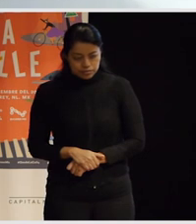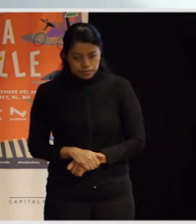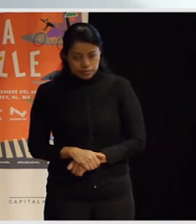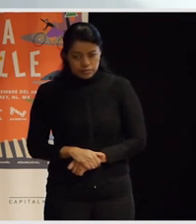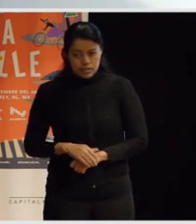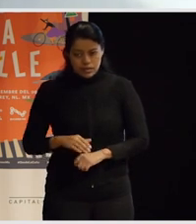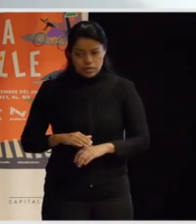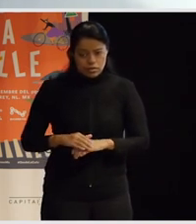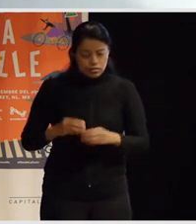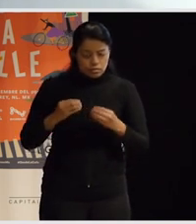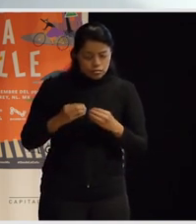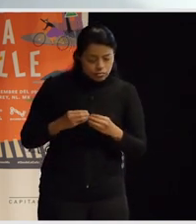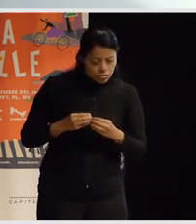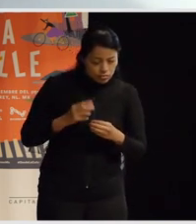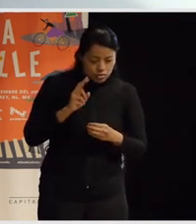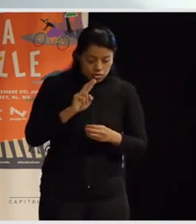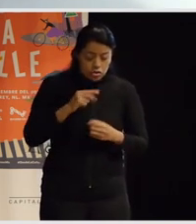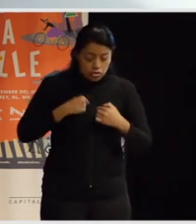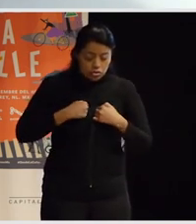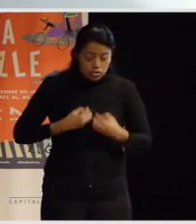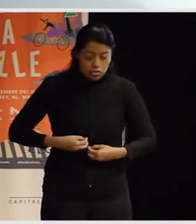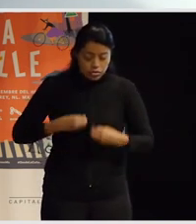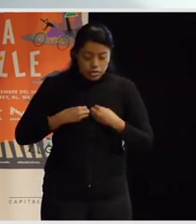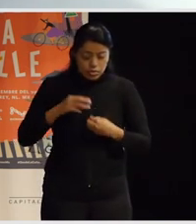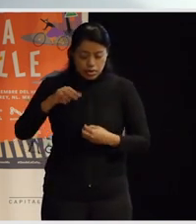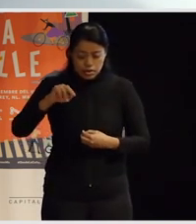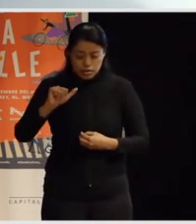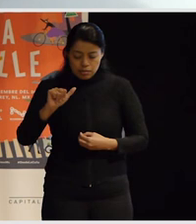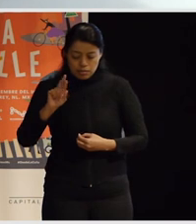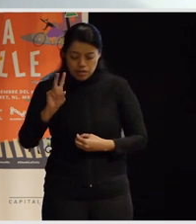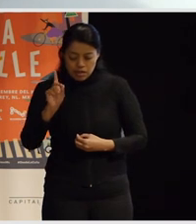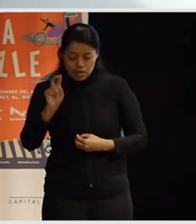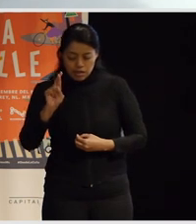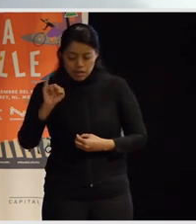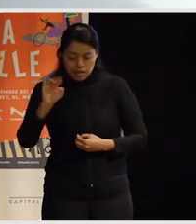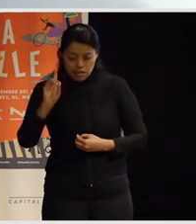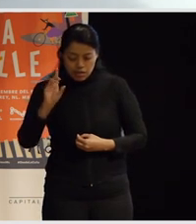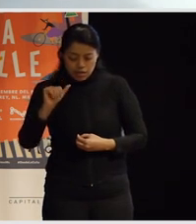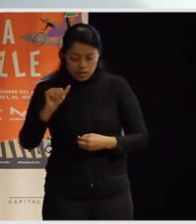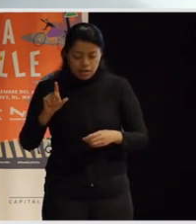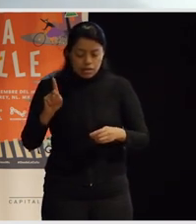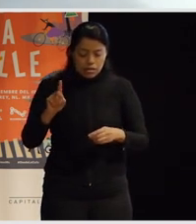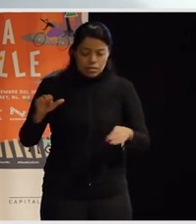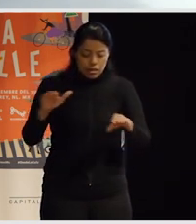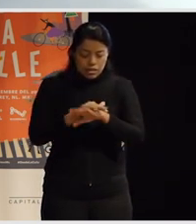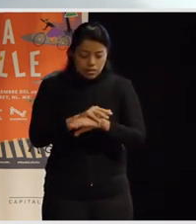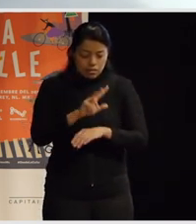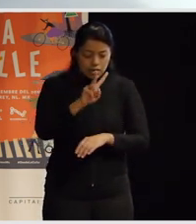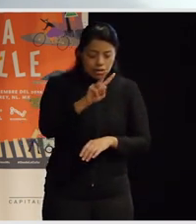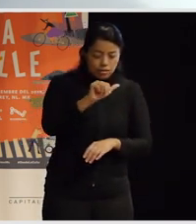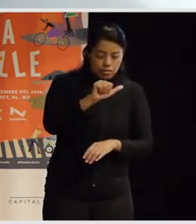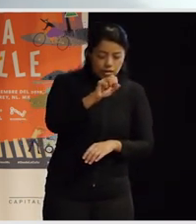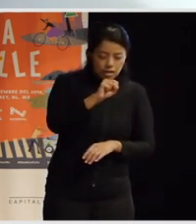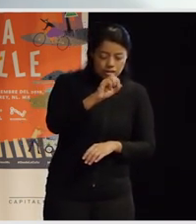la mayoría bueno yo ahora mismo estoy viviendo en Madrid llevo tres años hasta ahora he vivido en el país vasco en el norte del estado